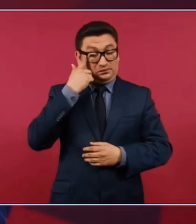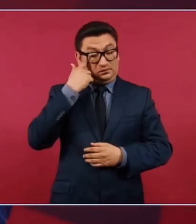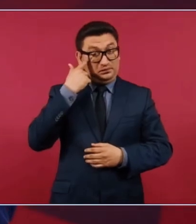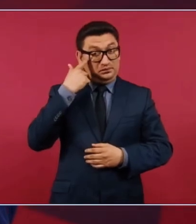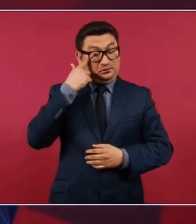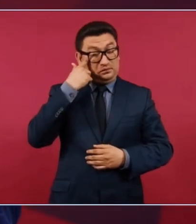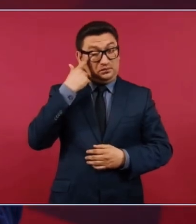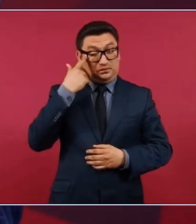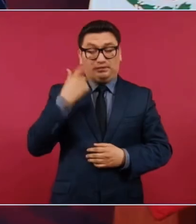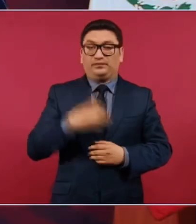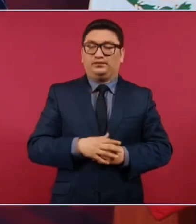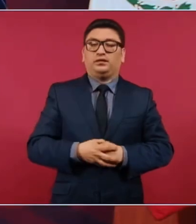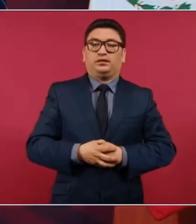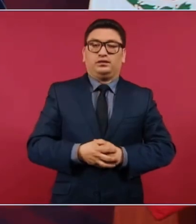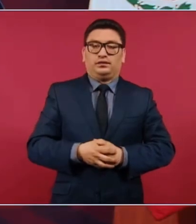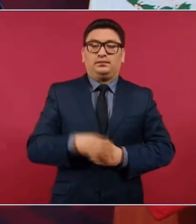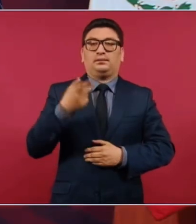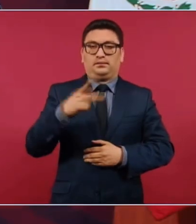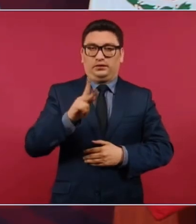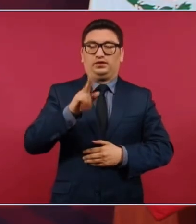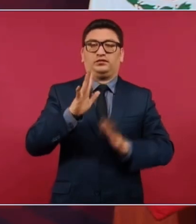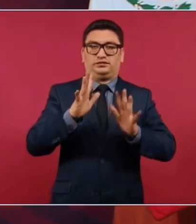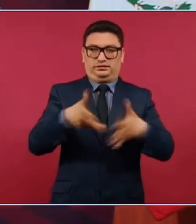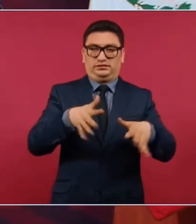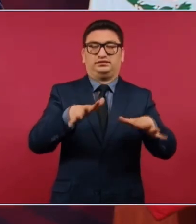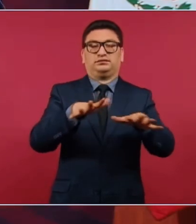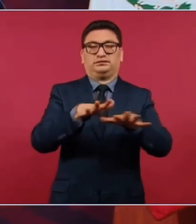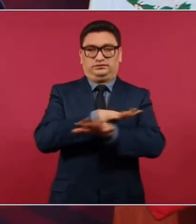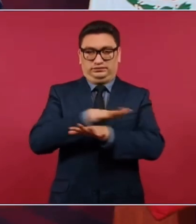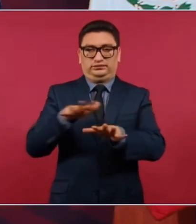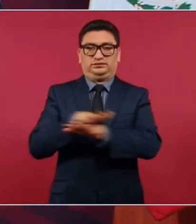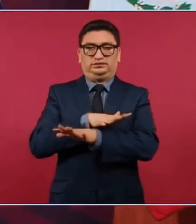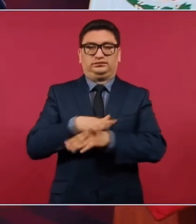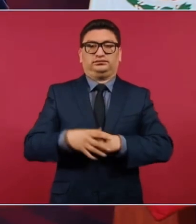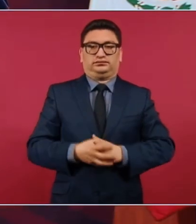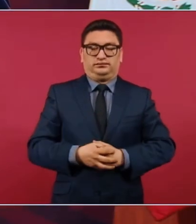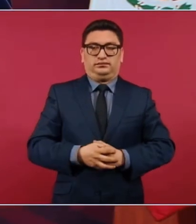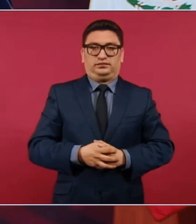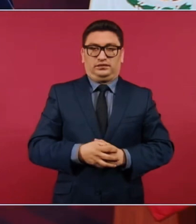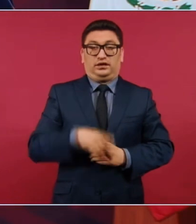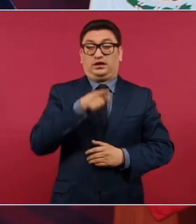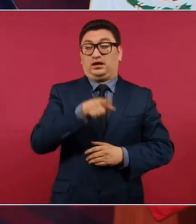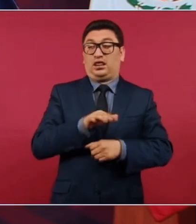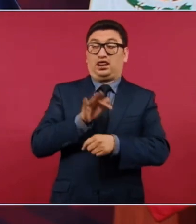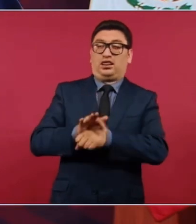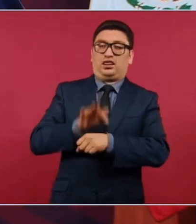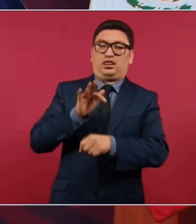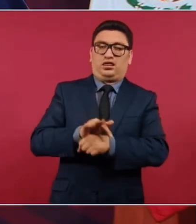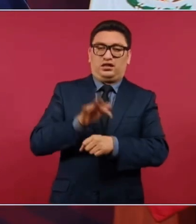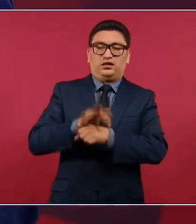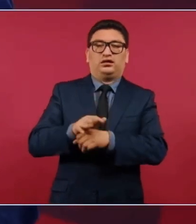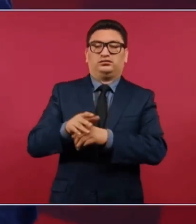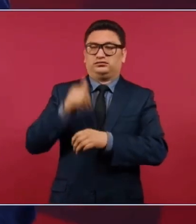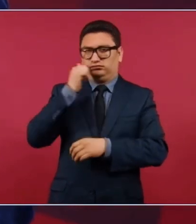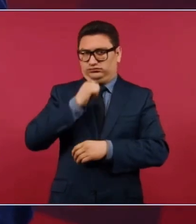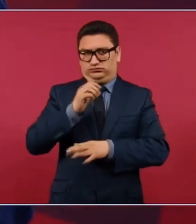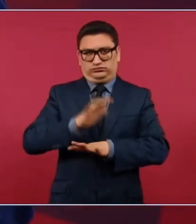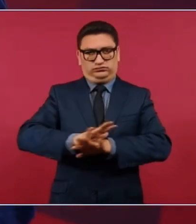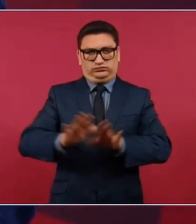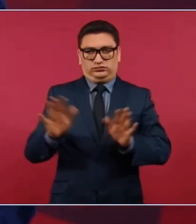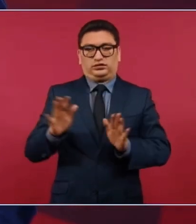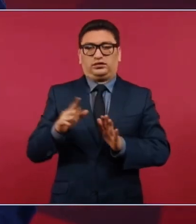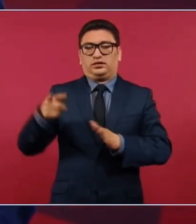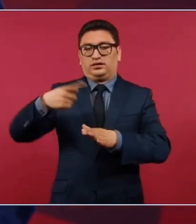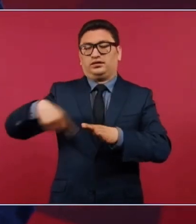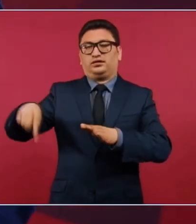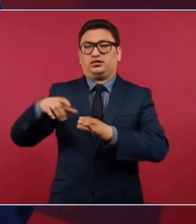Pero es ya un cambio, ya no es la defensa a ultranza del